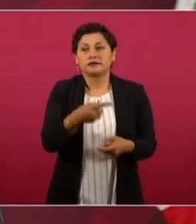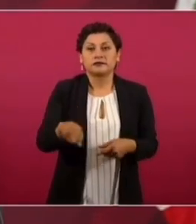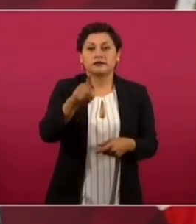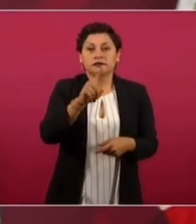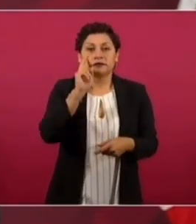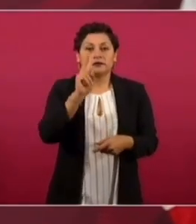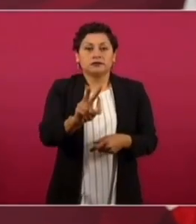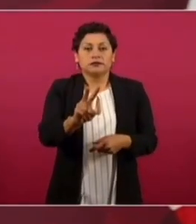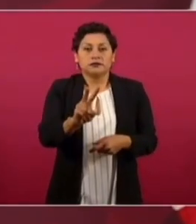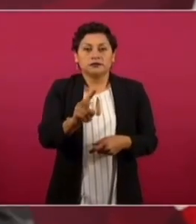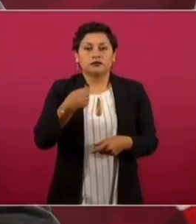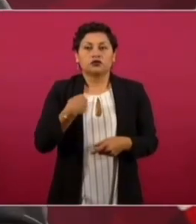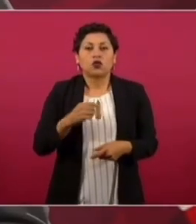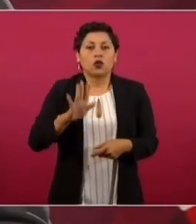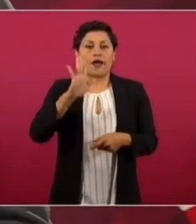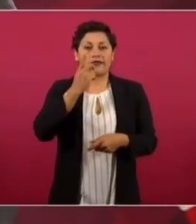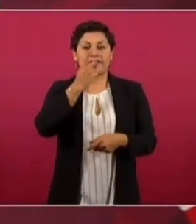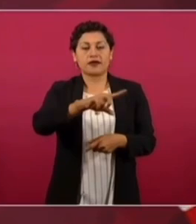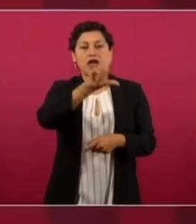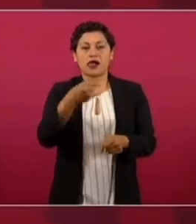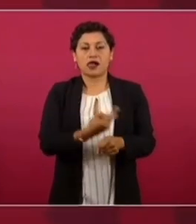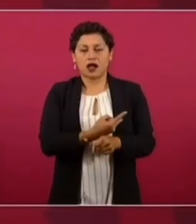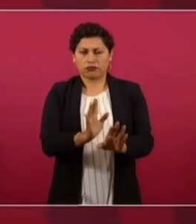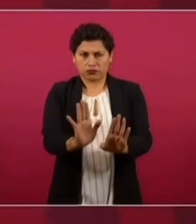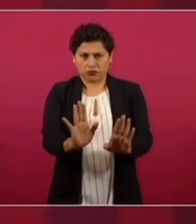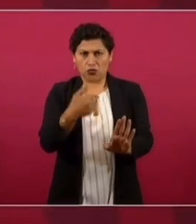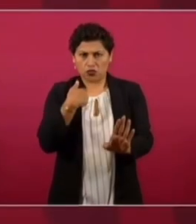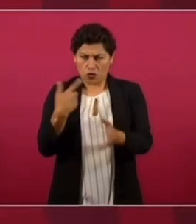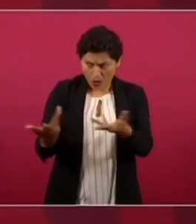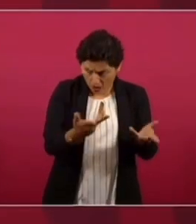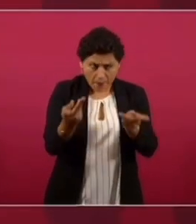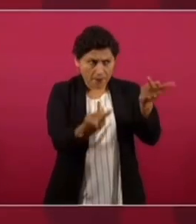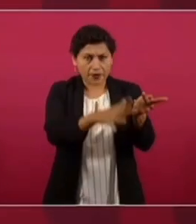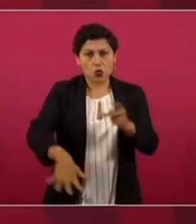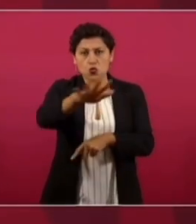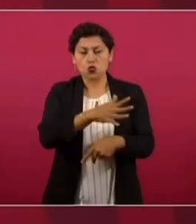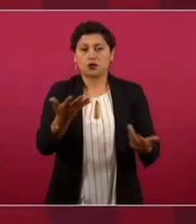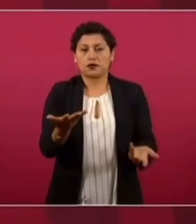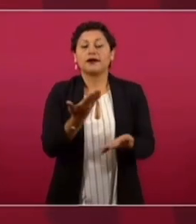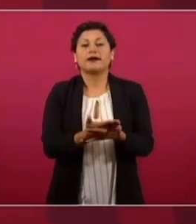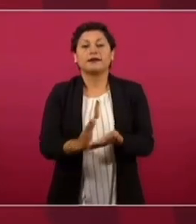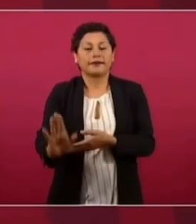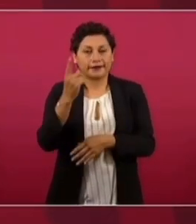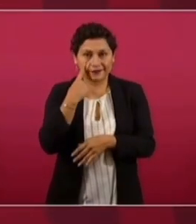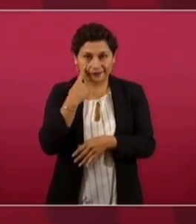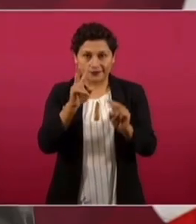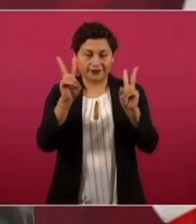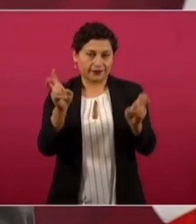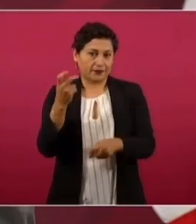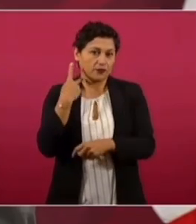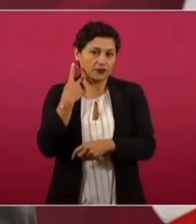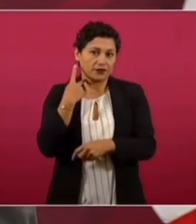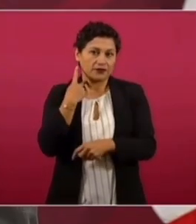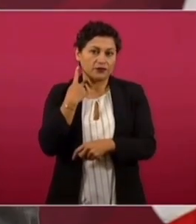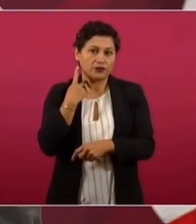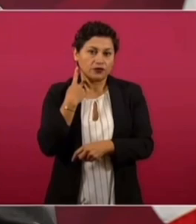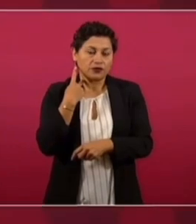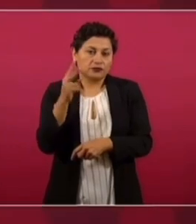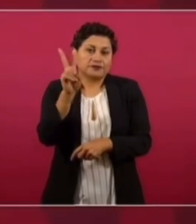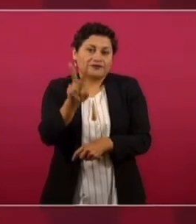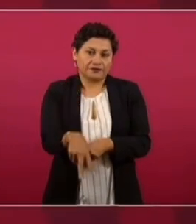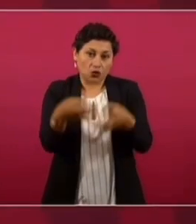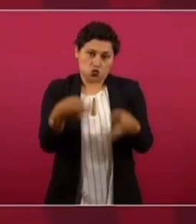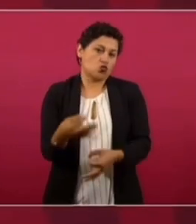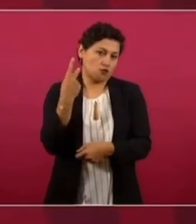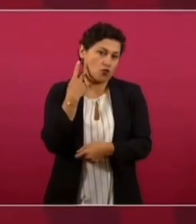de que no se hizo. Vamos a preguntarle al pueblo. Además, políticamente, en el buen sentido